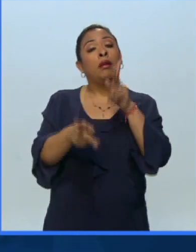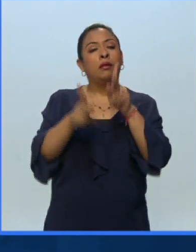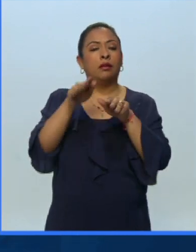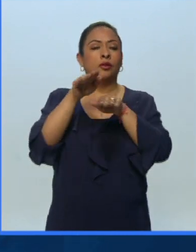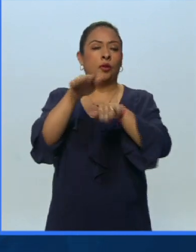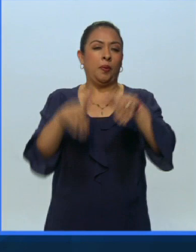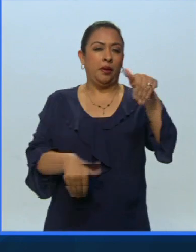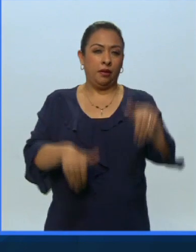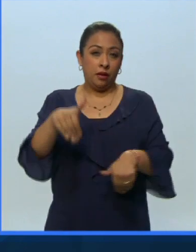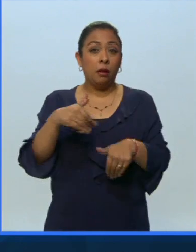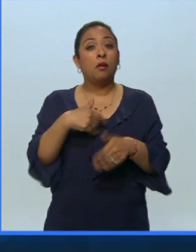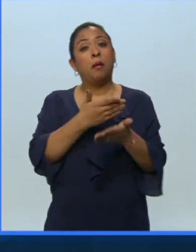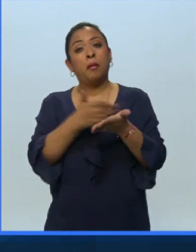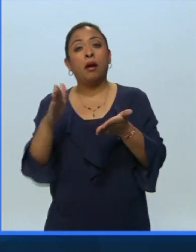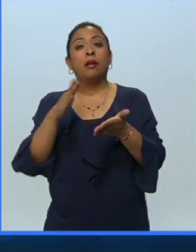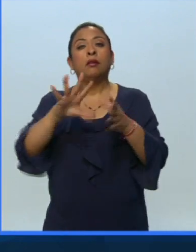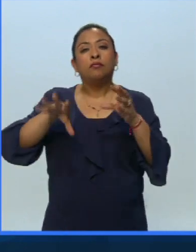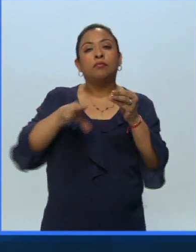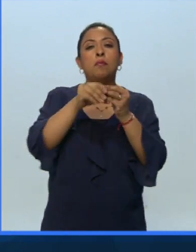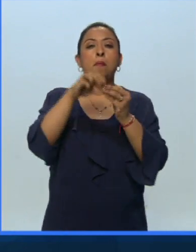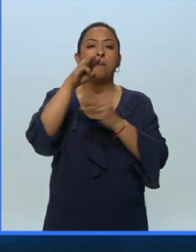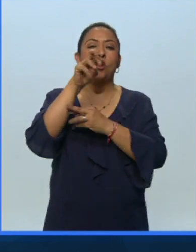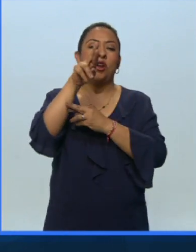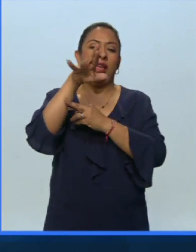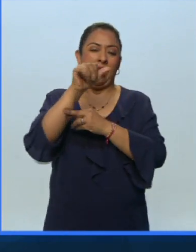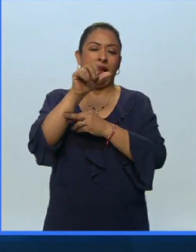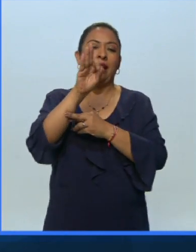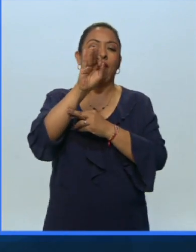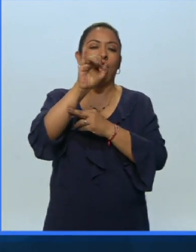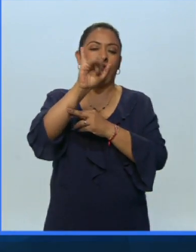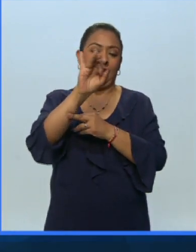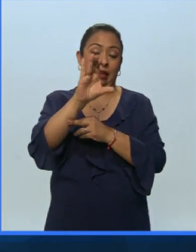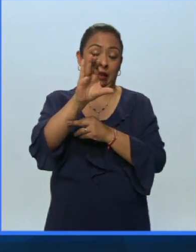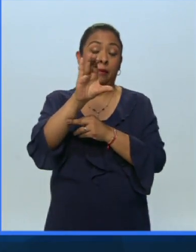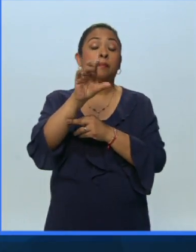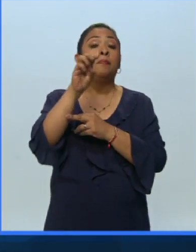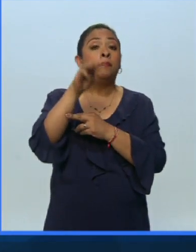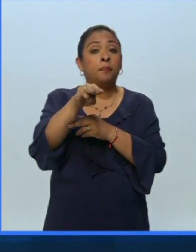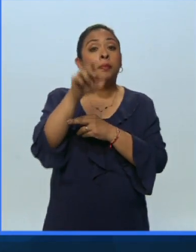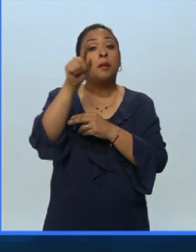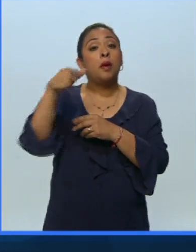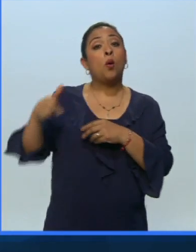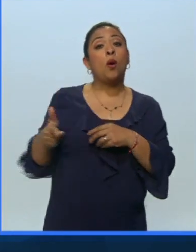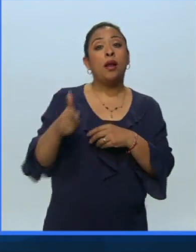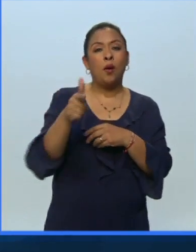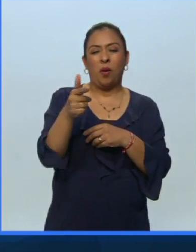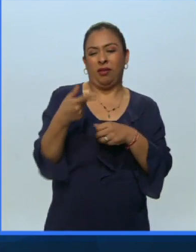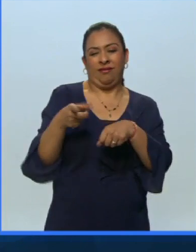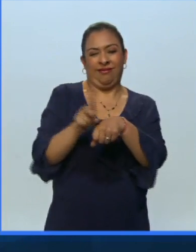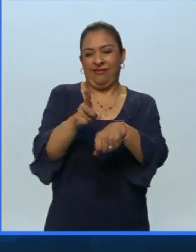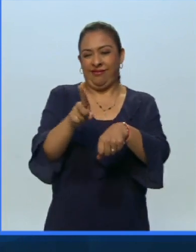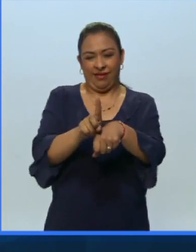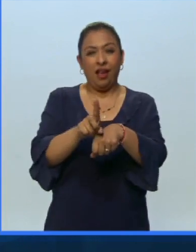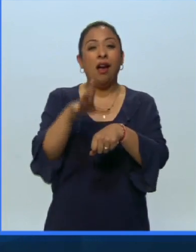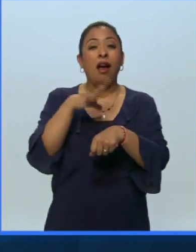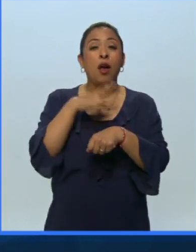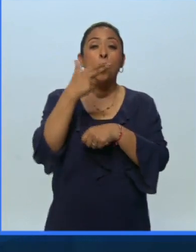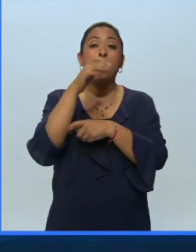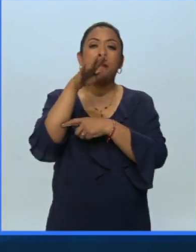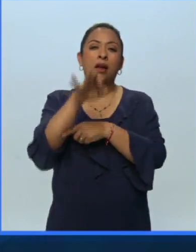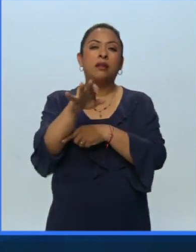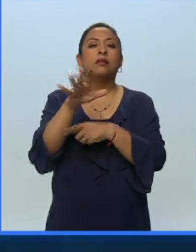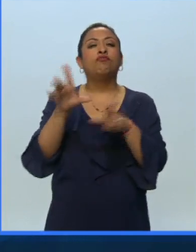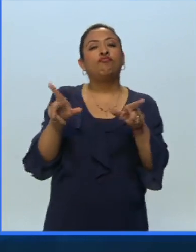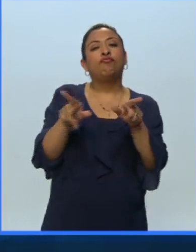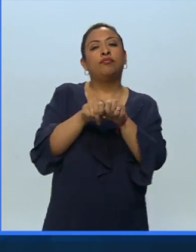teatro y además nuestro resumen de Morelia con el Festival Internacional de Cine. Y en Guanajuato Capital, como todos los días, Guemán Sin Rodríguez